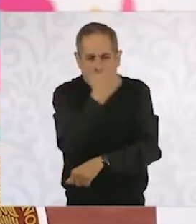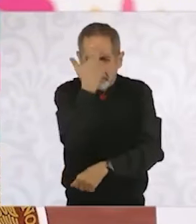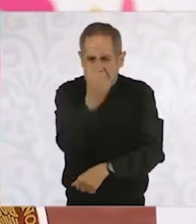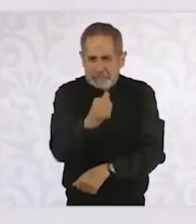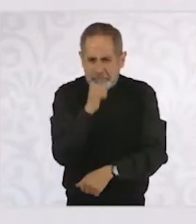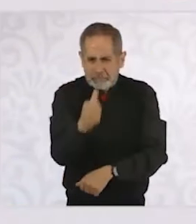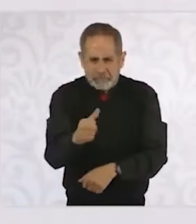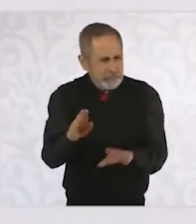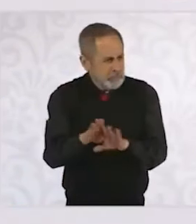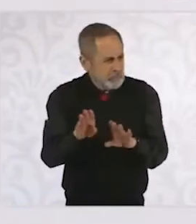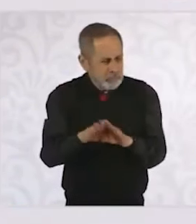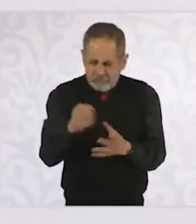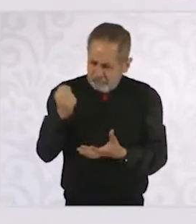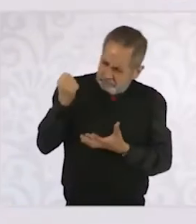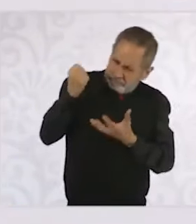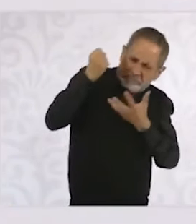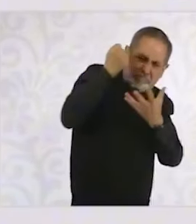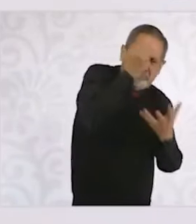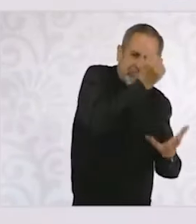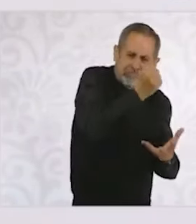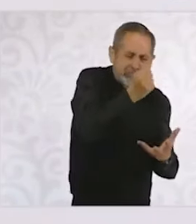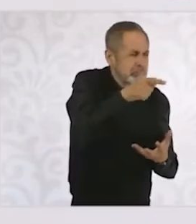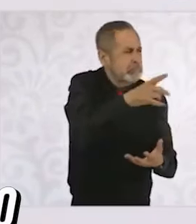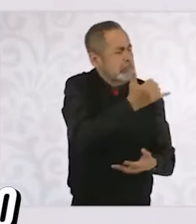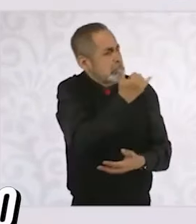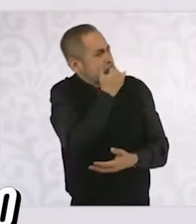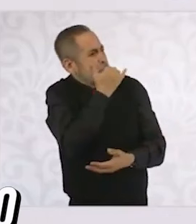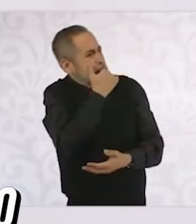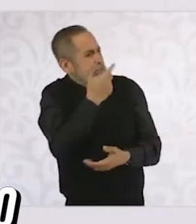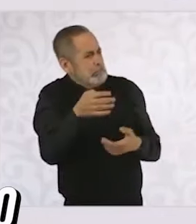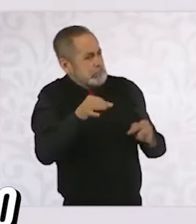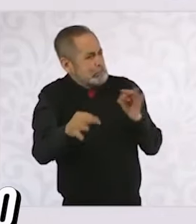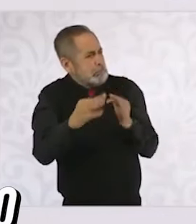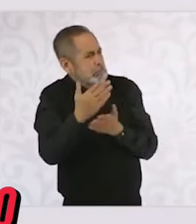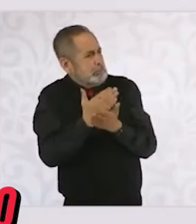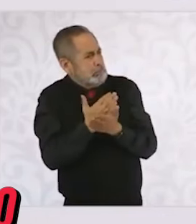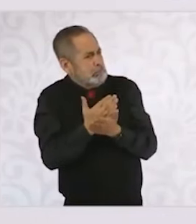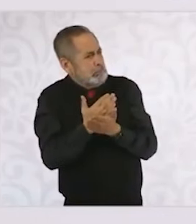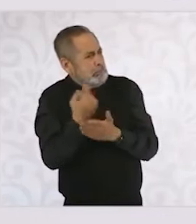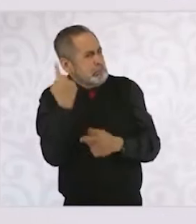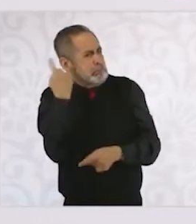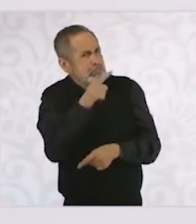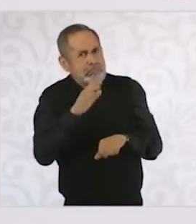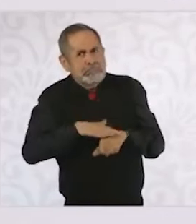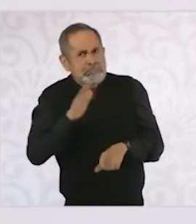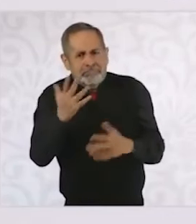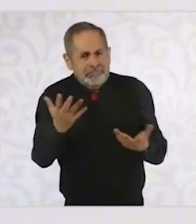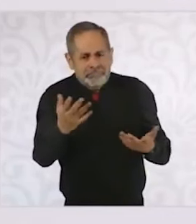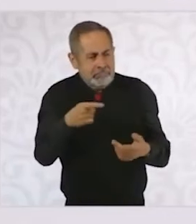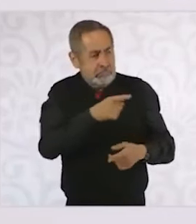Los privilegios no van con el momento que está viviendo nuestro país.